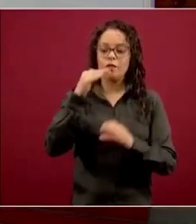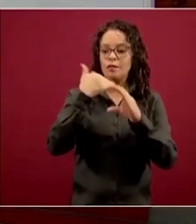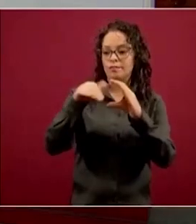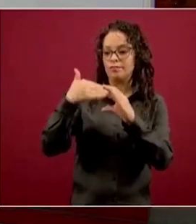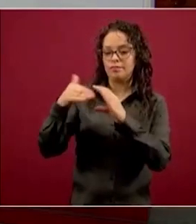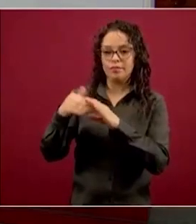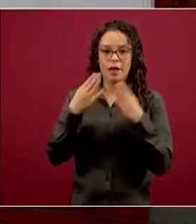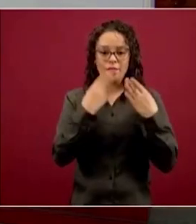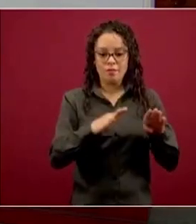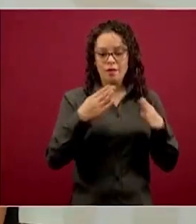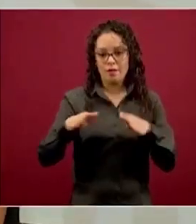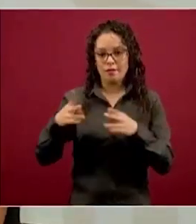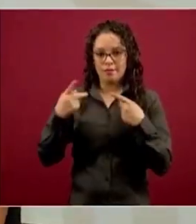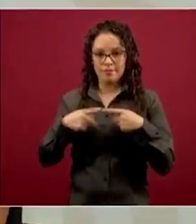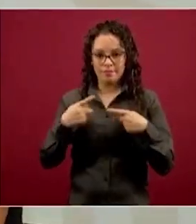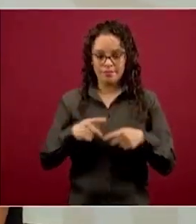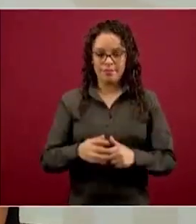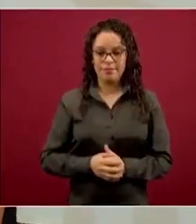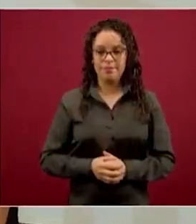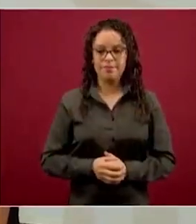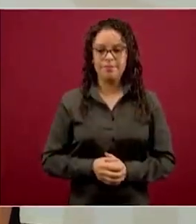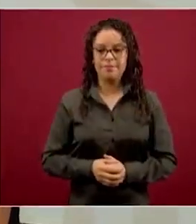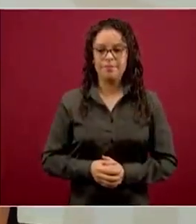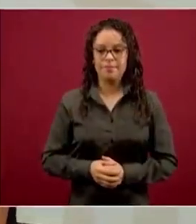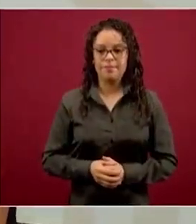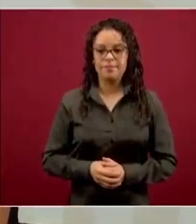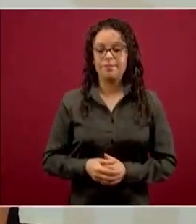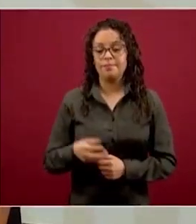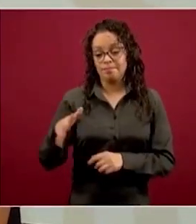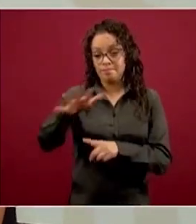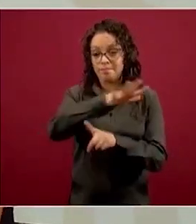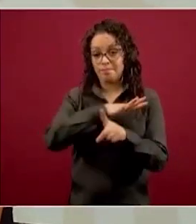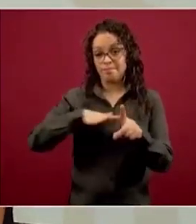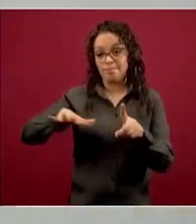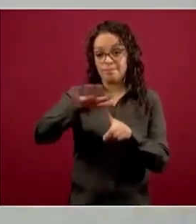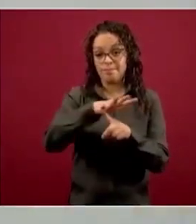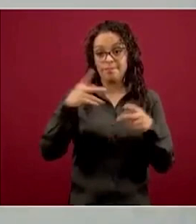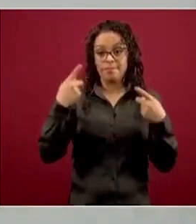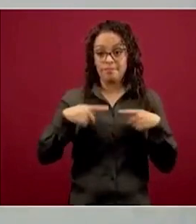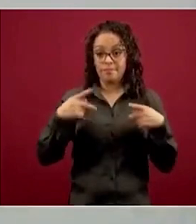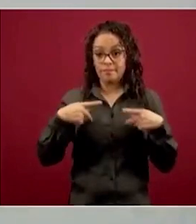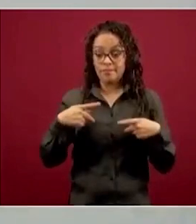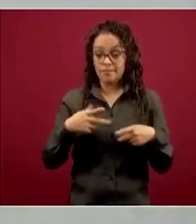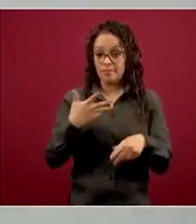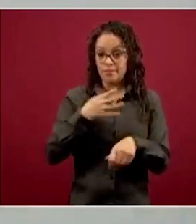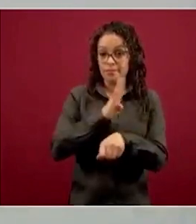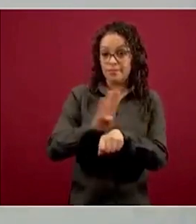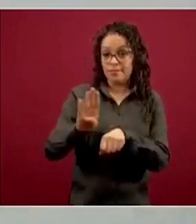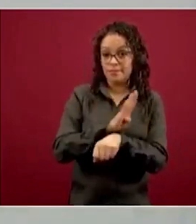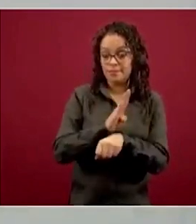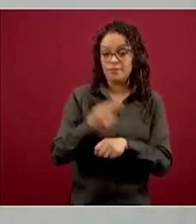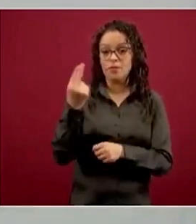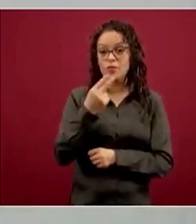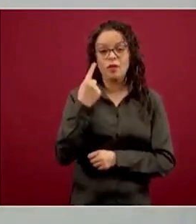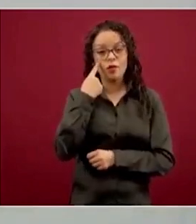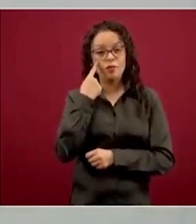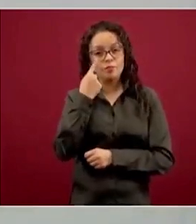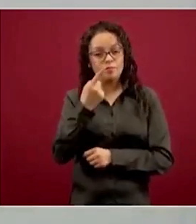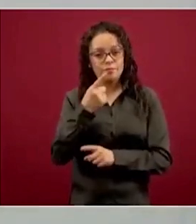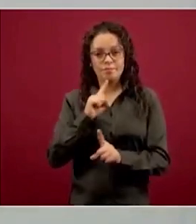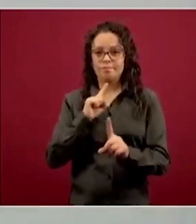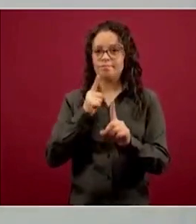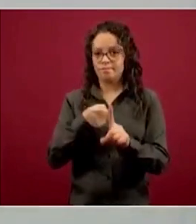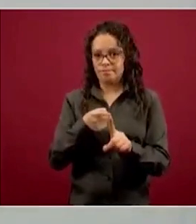que quisiera que el público beneficiario atendiera. El primero es que hubo un poquito de